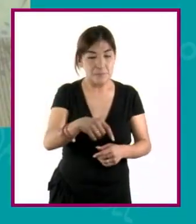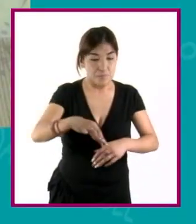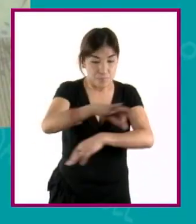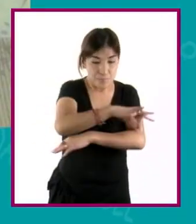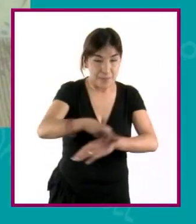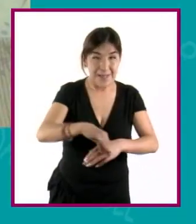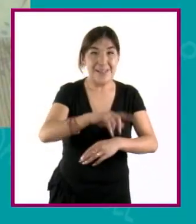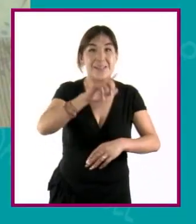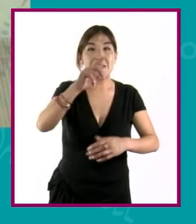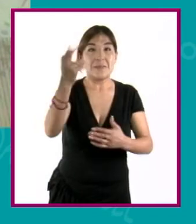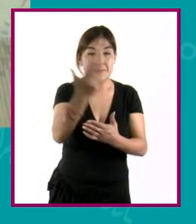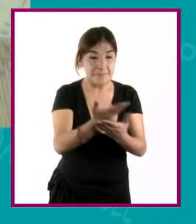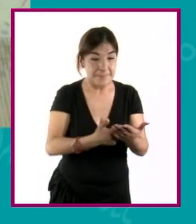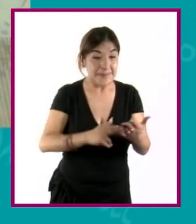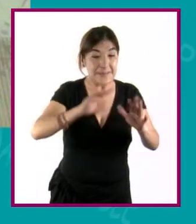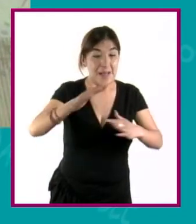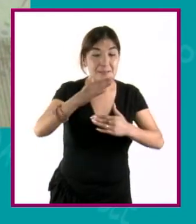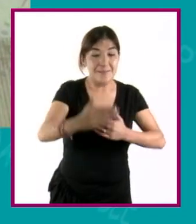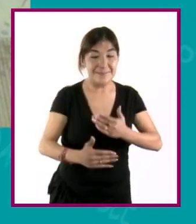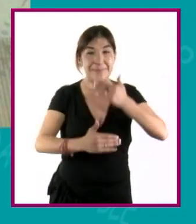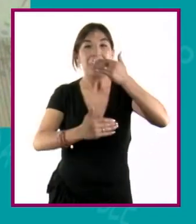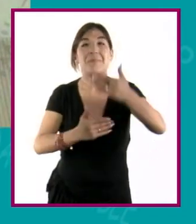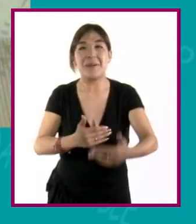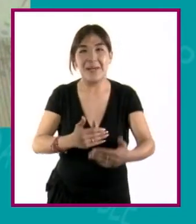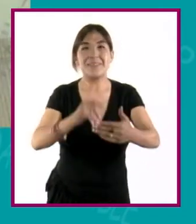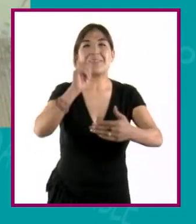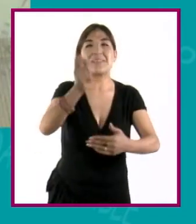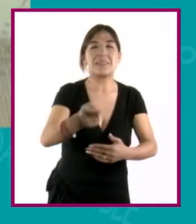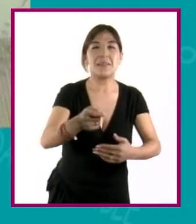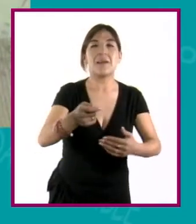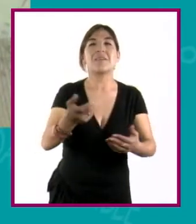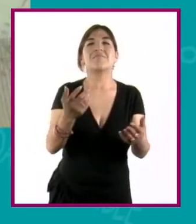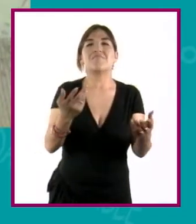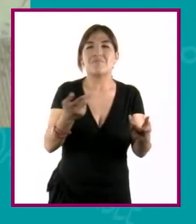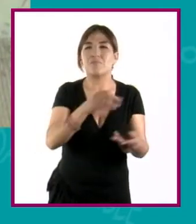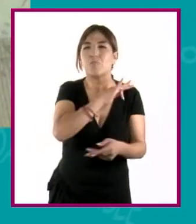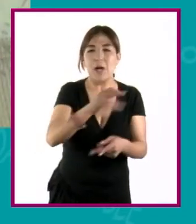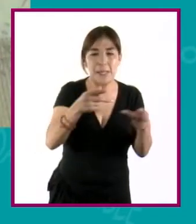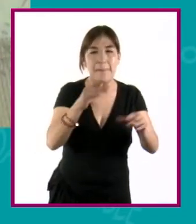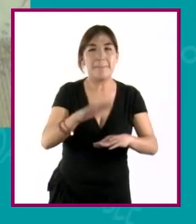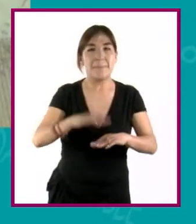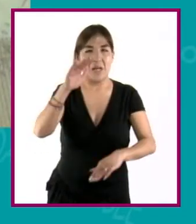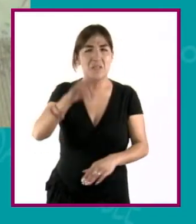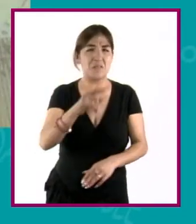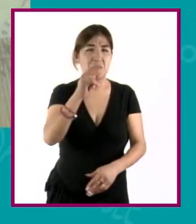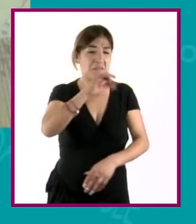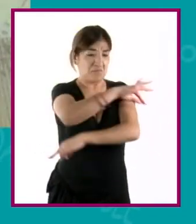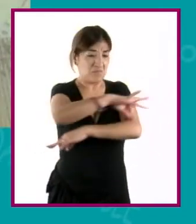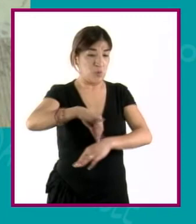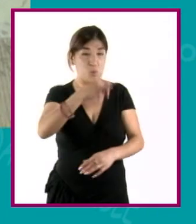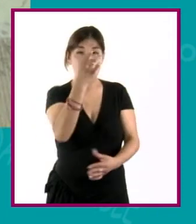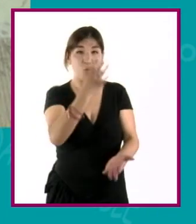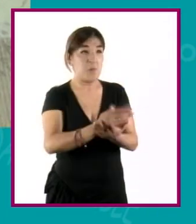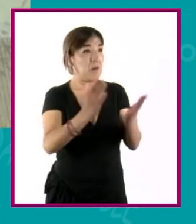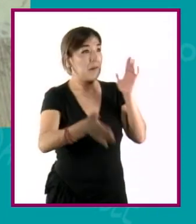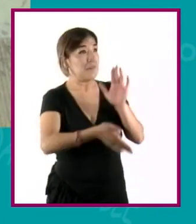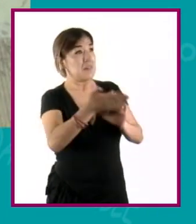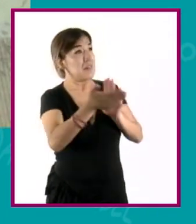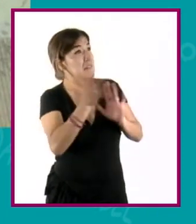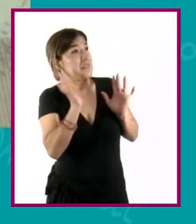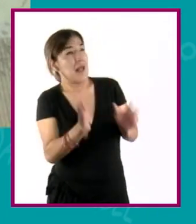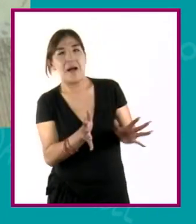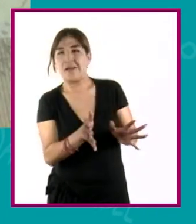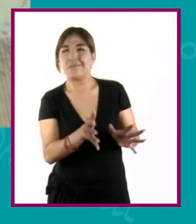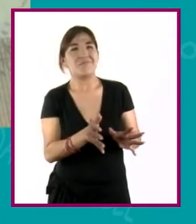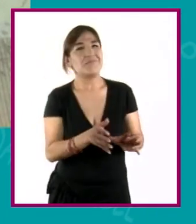arquitectónico que estamos ejecutando. Es decir, la arquitectura no solamente se circunscribe al objeto construido, sino